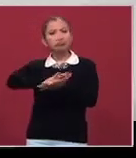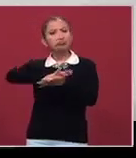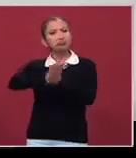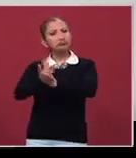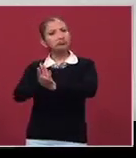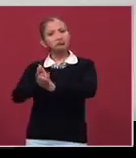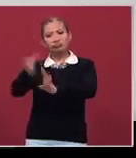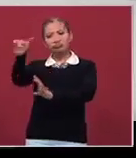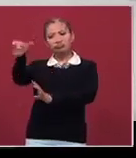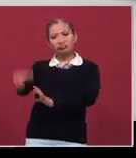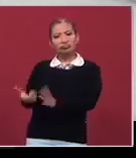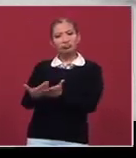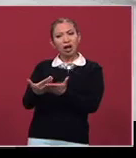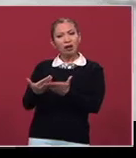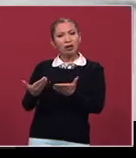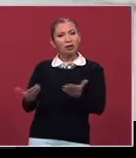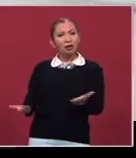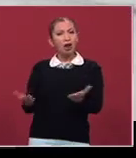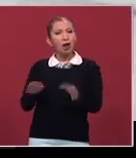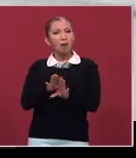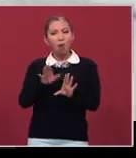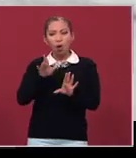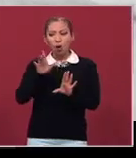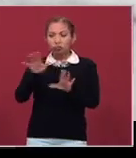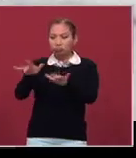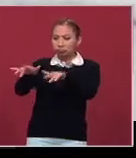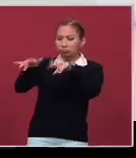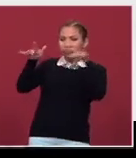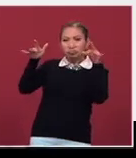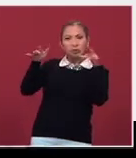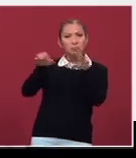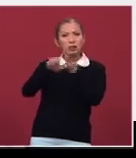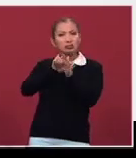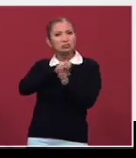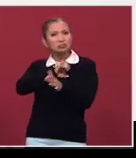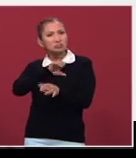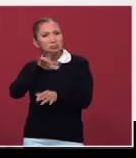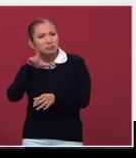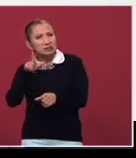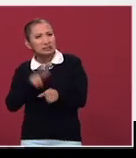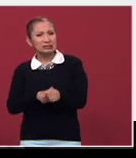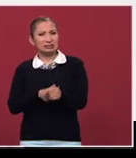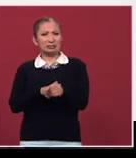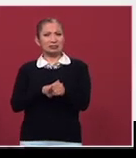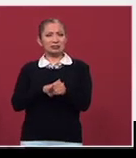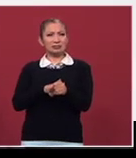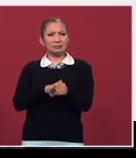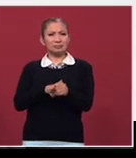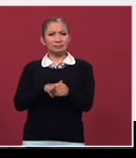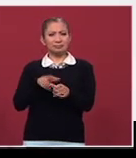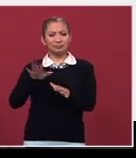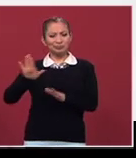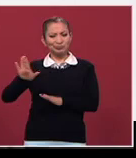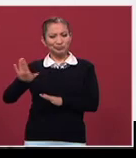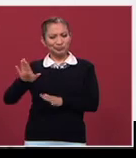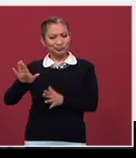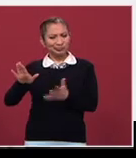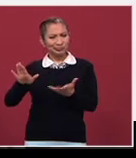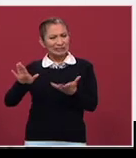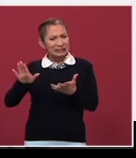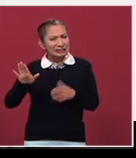luz, de una forma